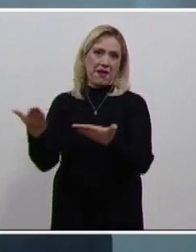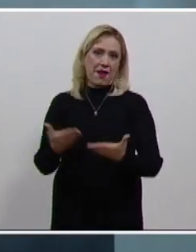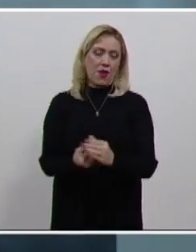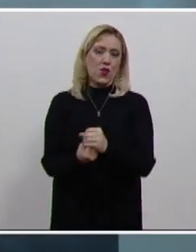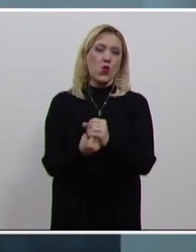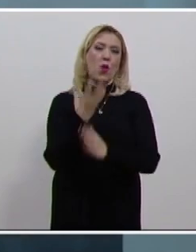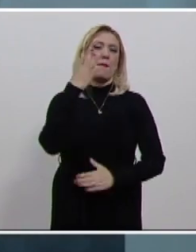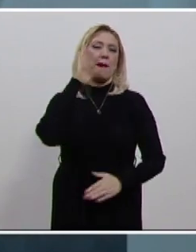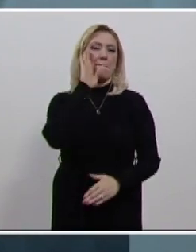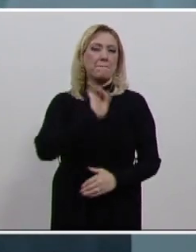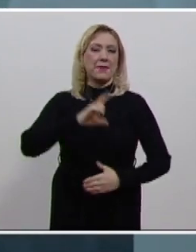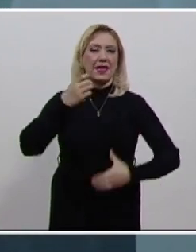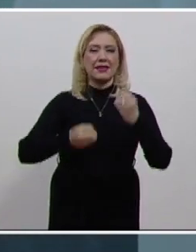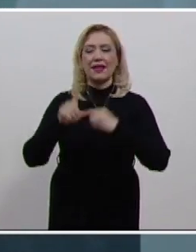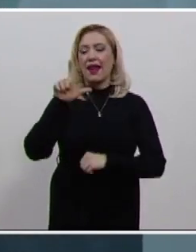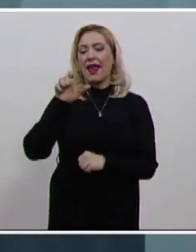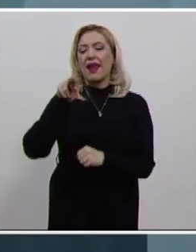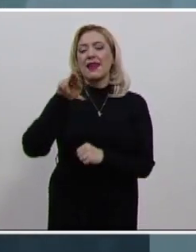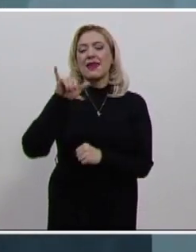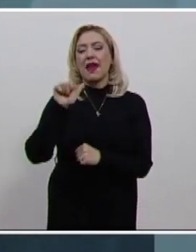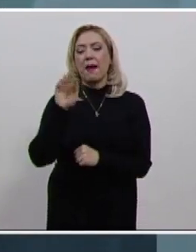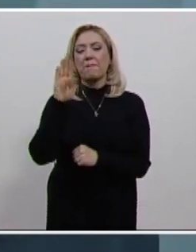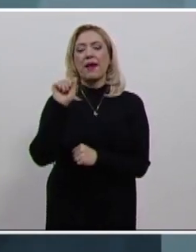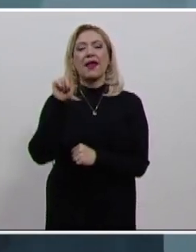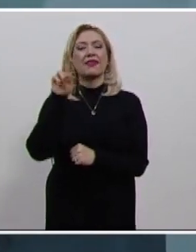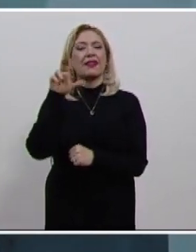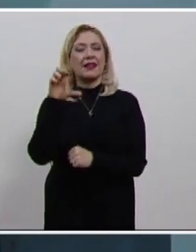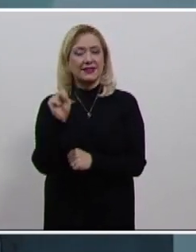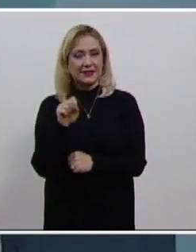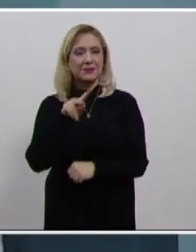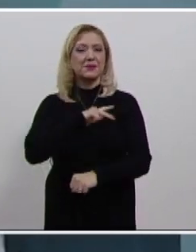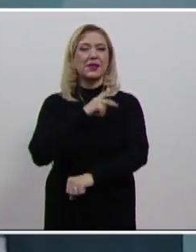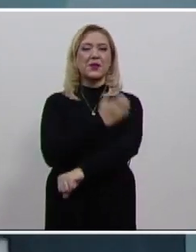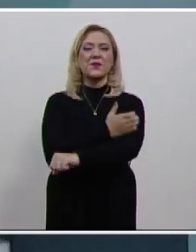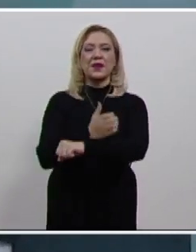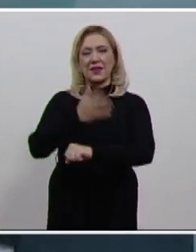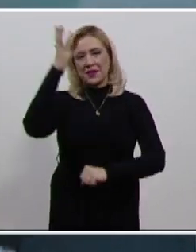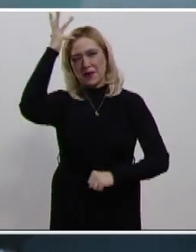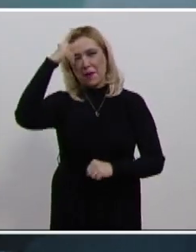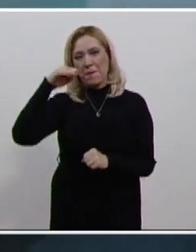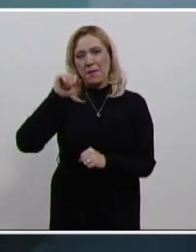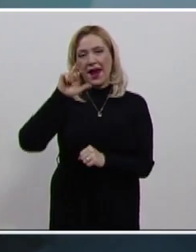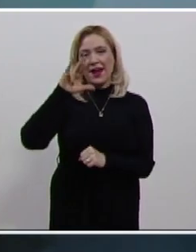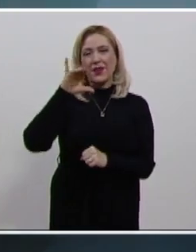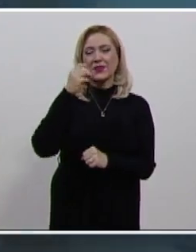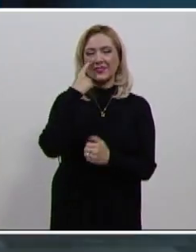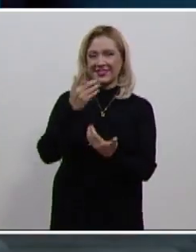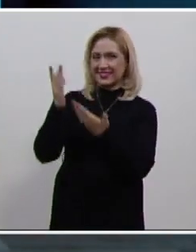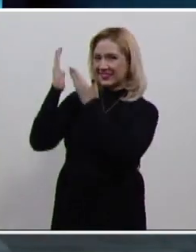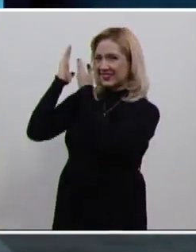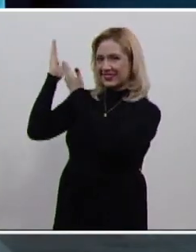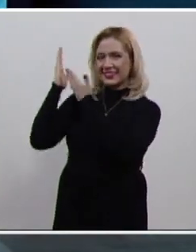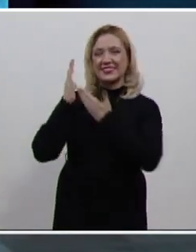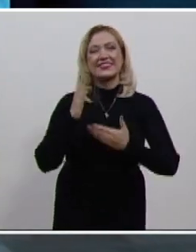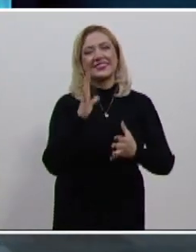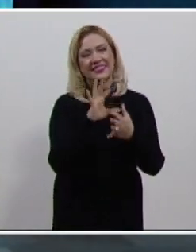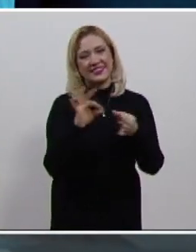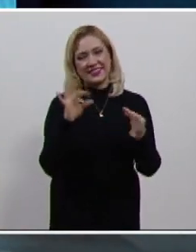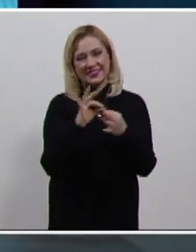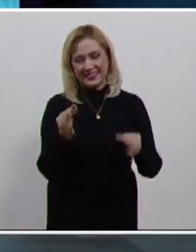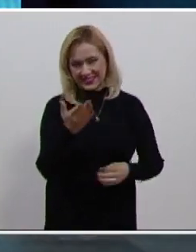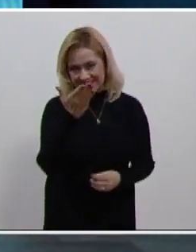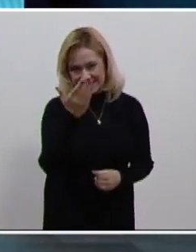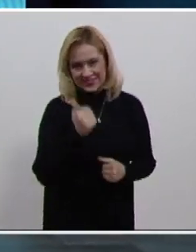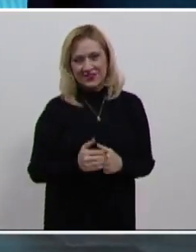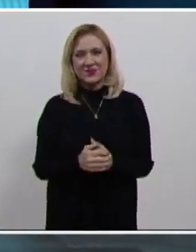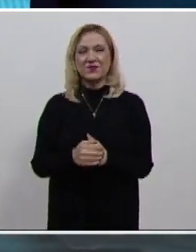nueva ministra Lenia Batres. Mario López Peña tiene ya todos los detalles. Mario, muy buenas tardes. Adelante